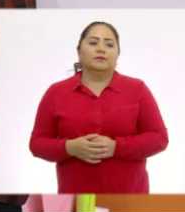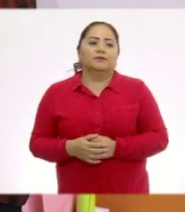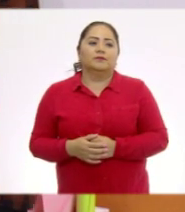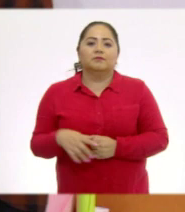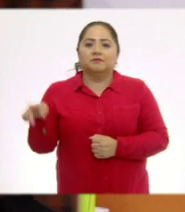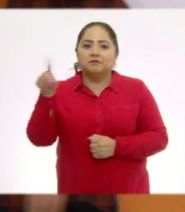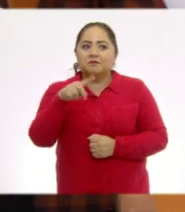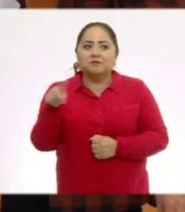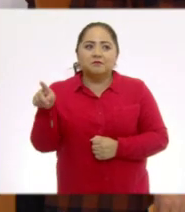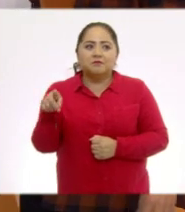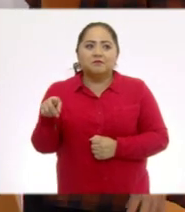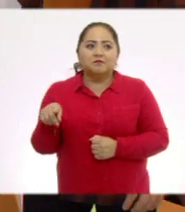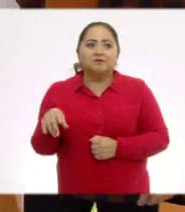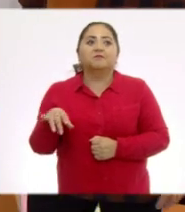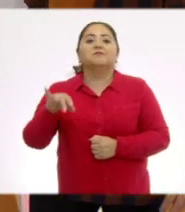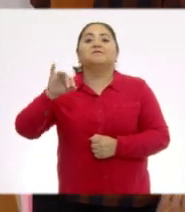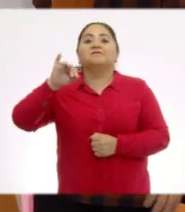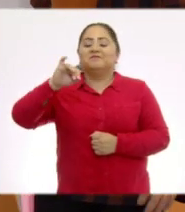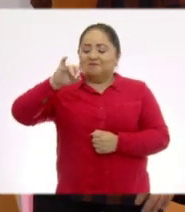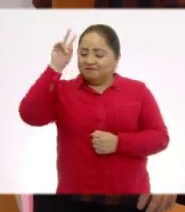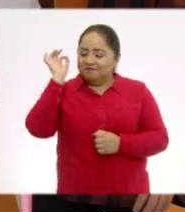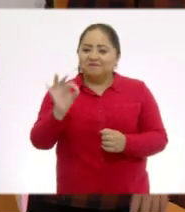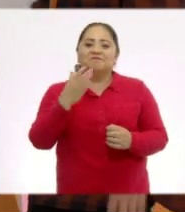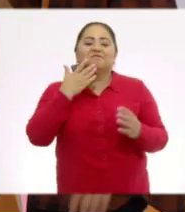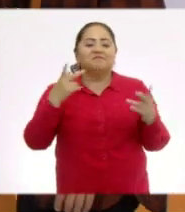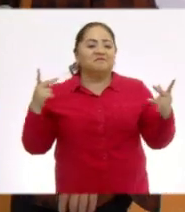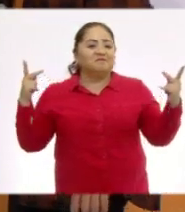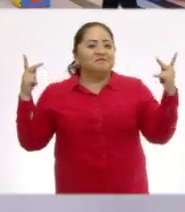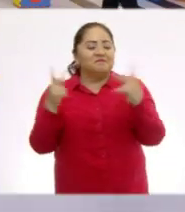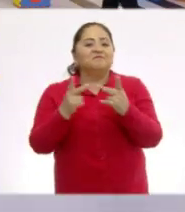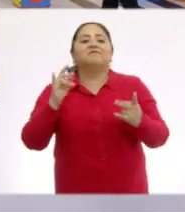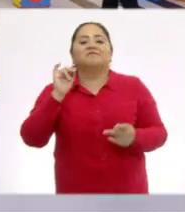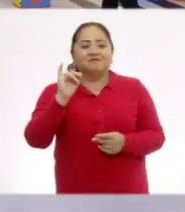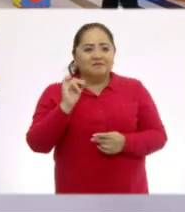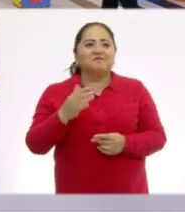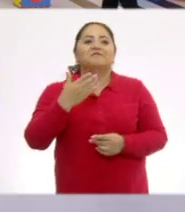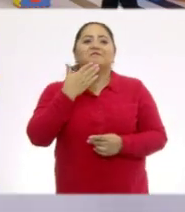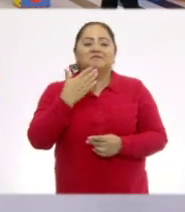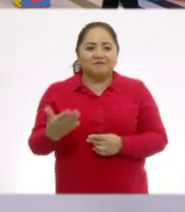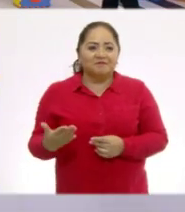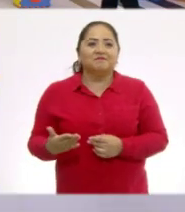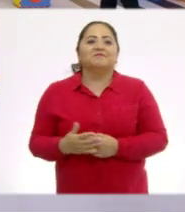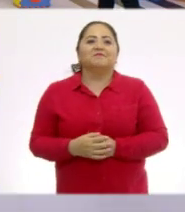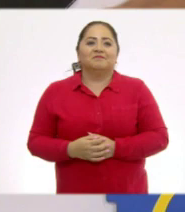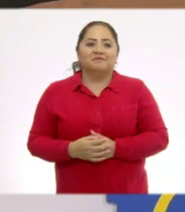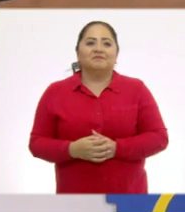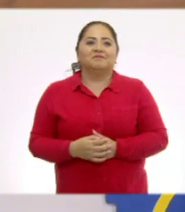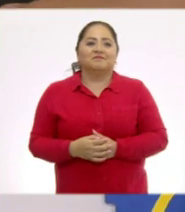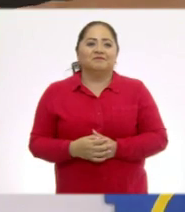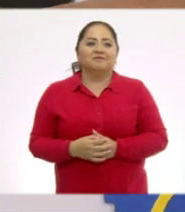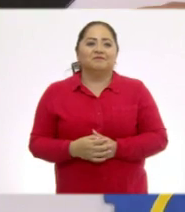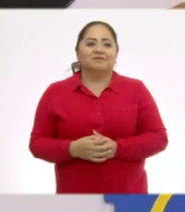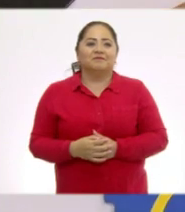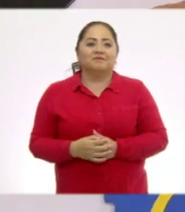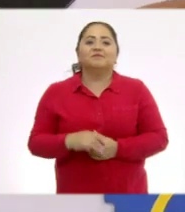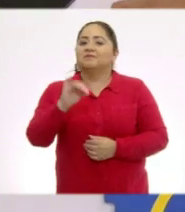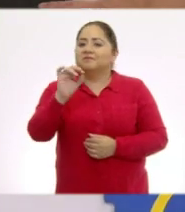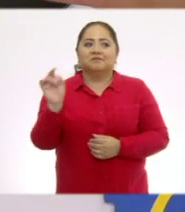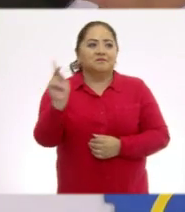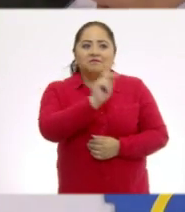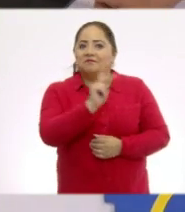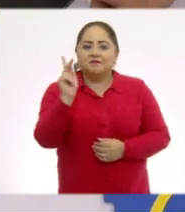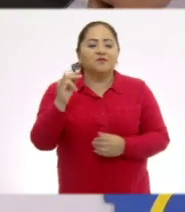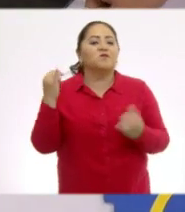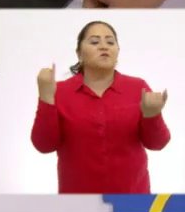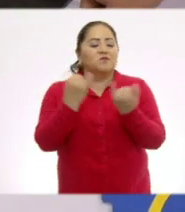Y... Y... A ver. ¡Sí! ¡Sí es cierto! ¡Sí quedó! ¡Sí es cierto! ¡Sí es la misma figura!